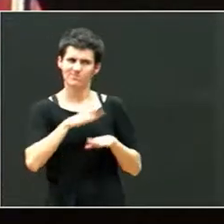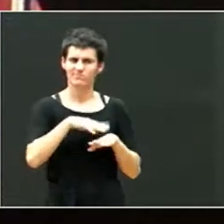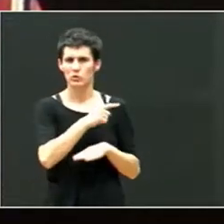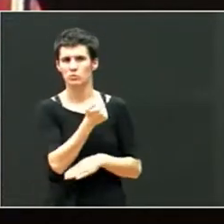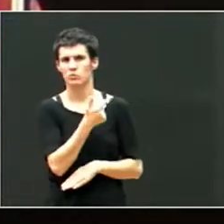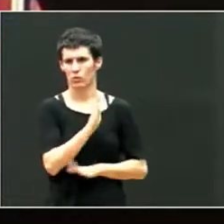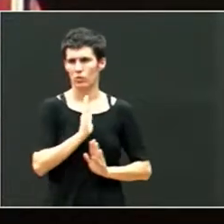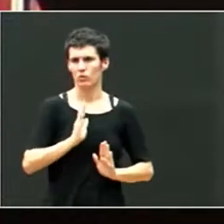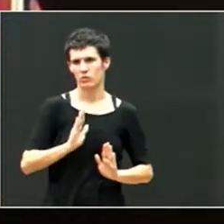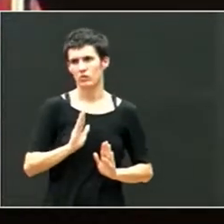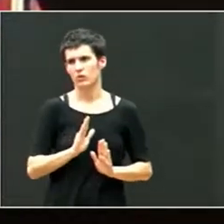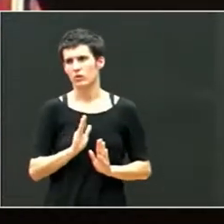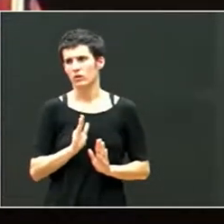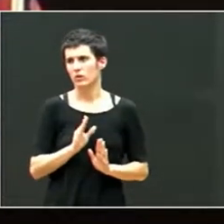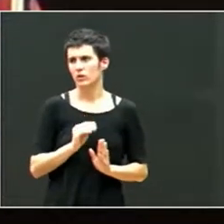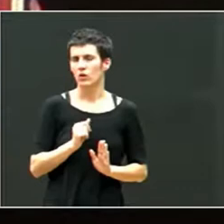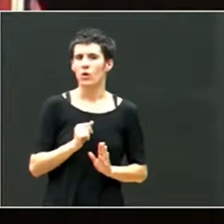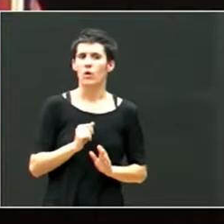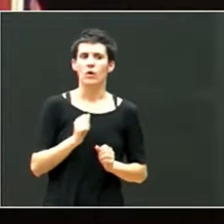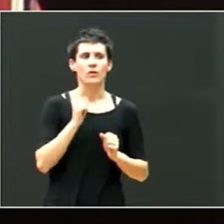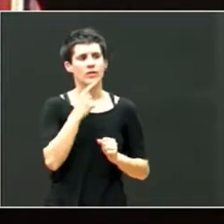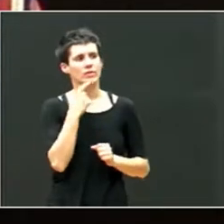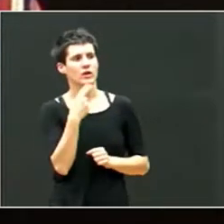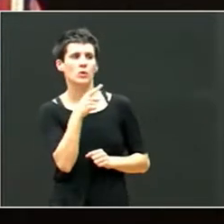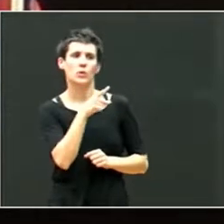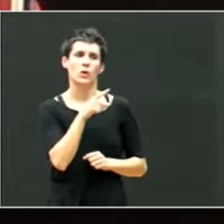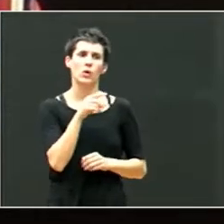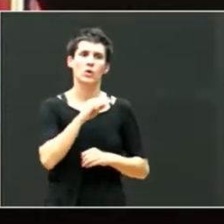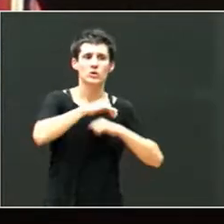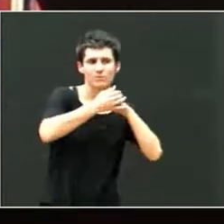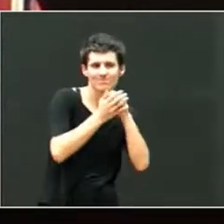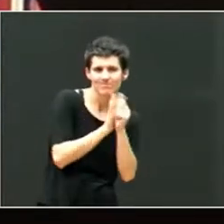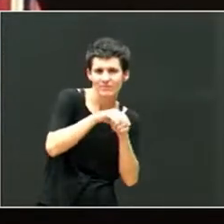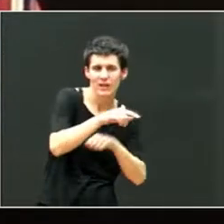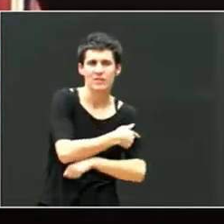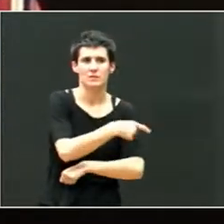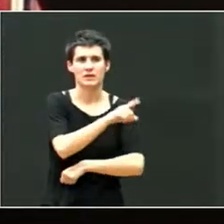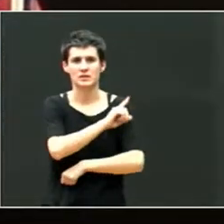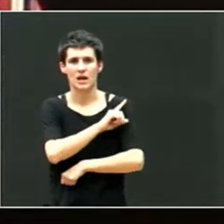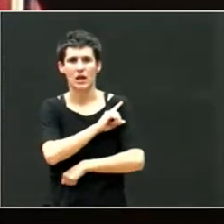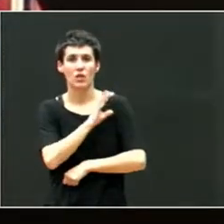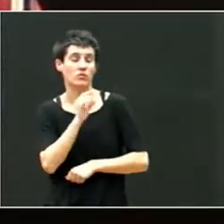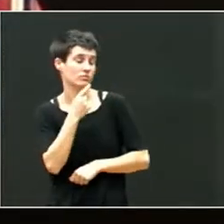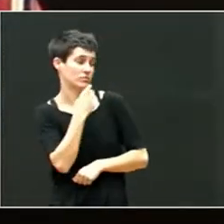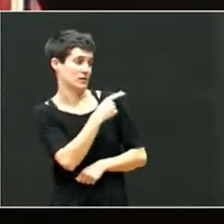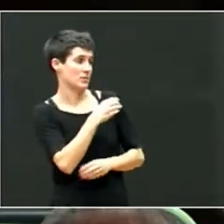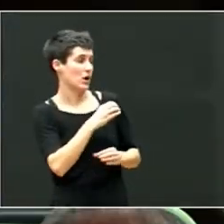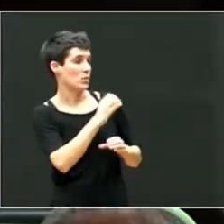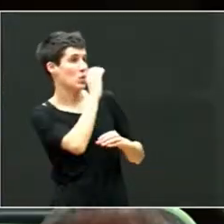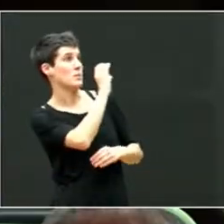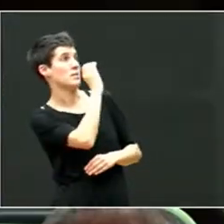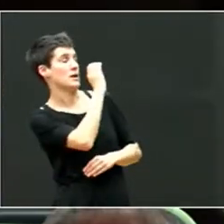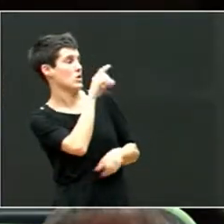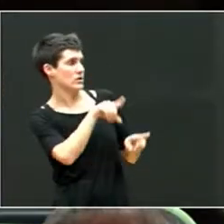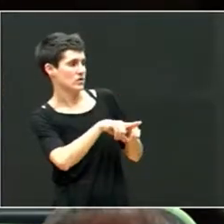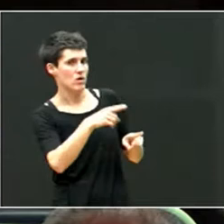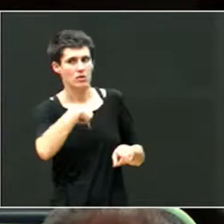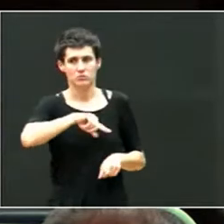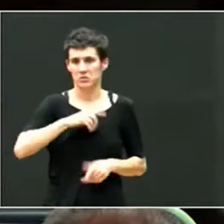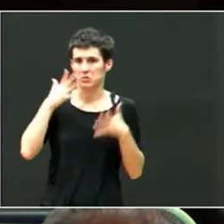muy erráticas, de sobreprotección, de lo que has comentado del biberón. Nosotros recomendamos biberones y